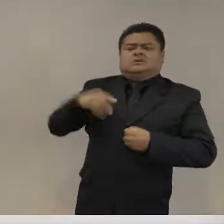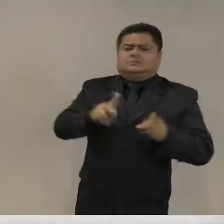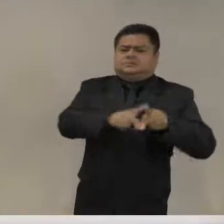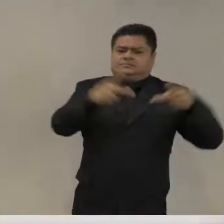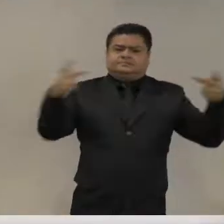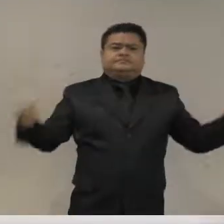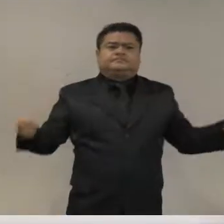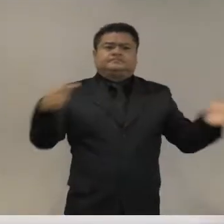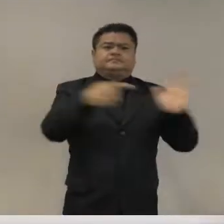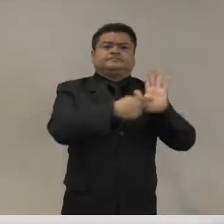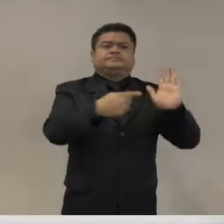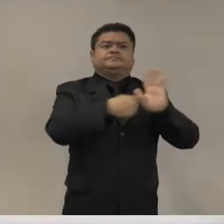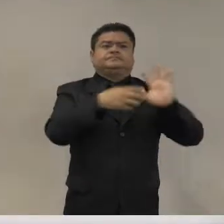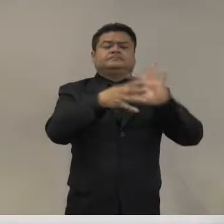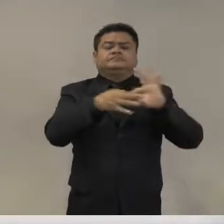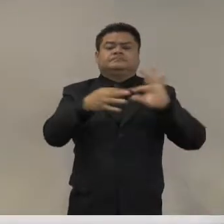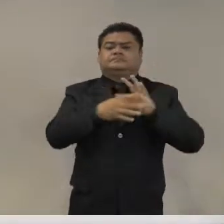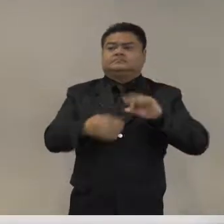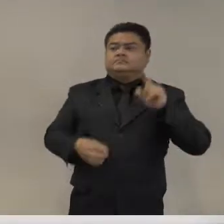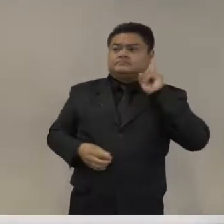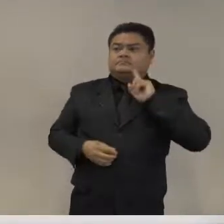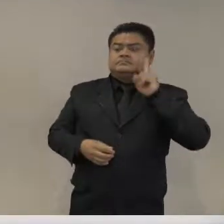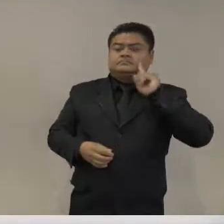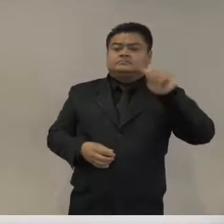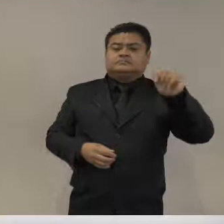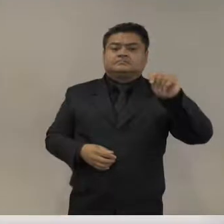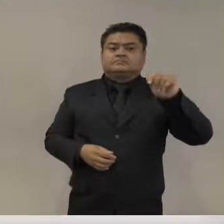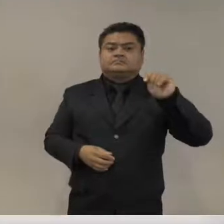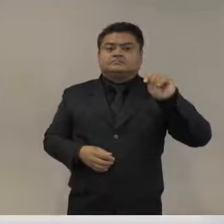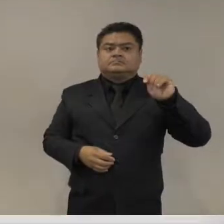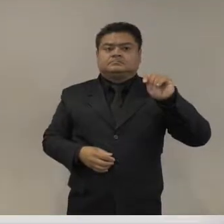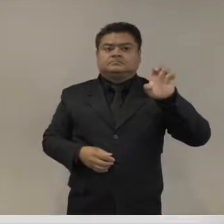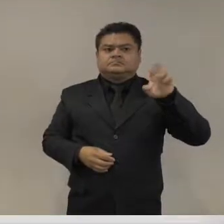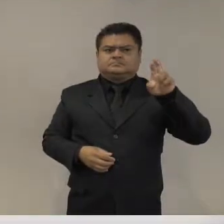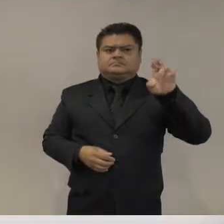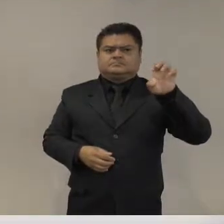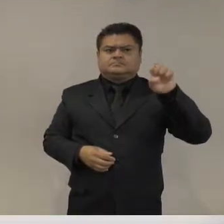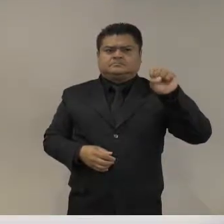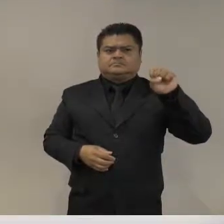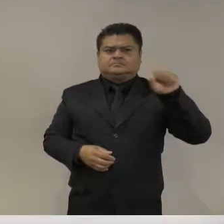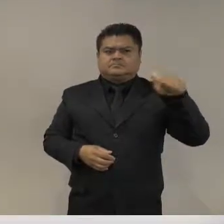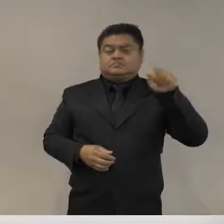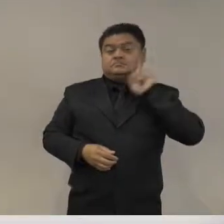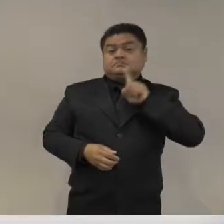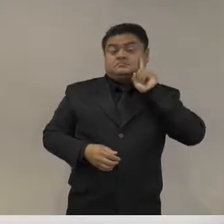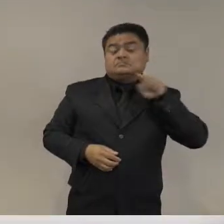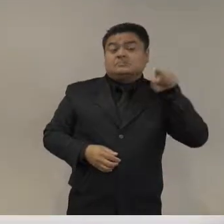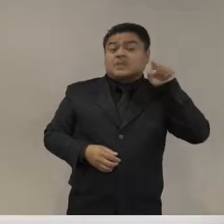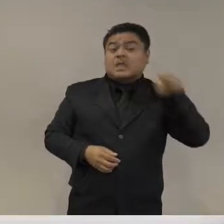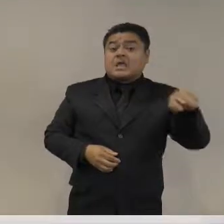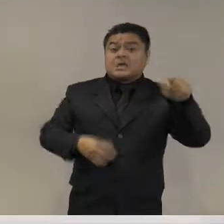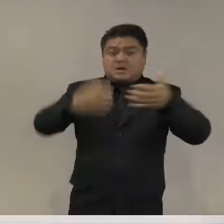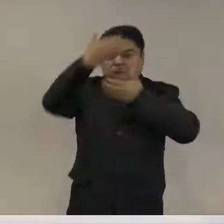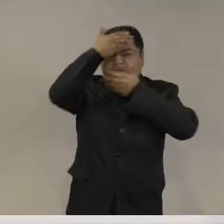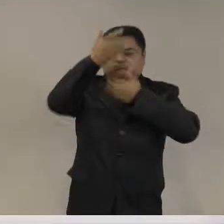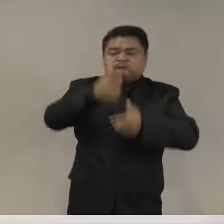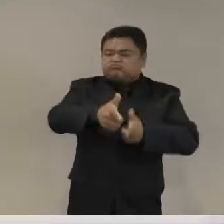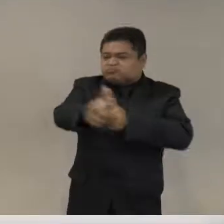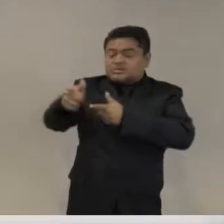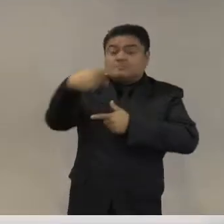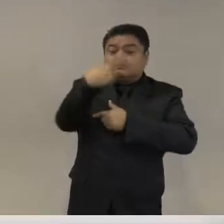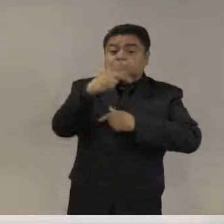un señor, tal vez se llamaría terrorista, que en su camión mató a 10 personas en Toronto,